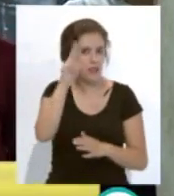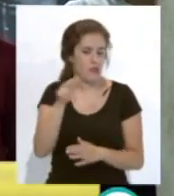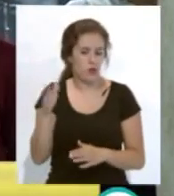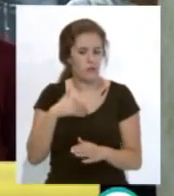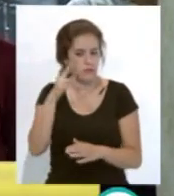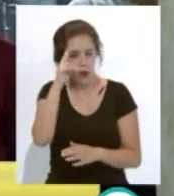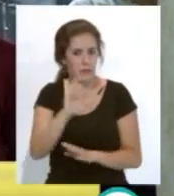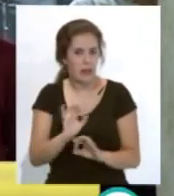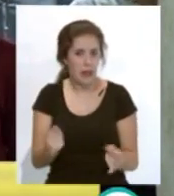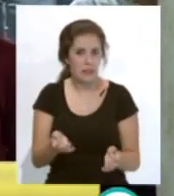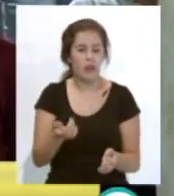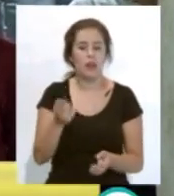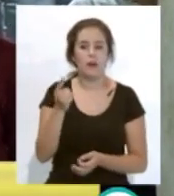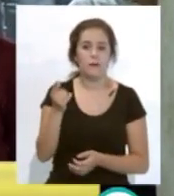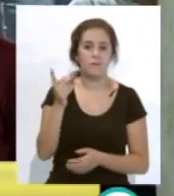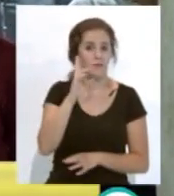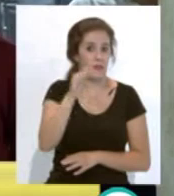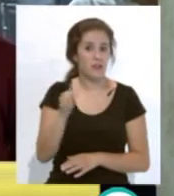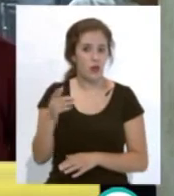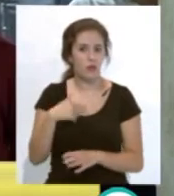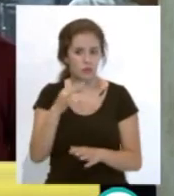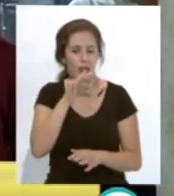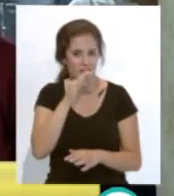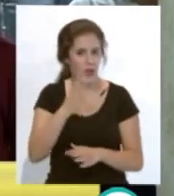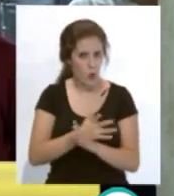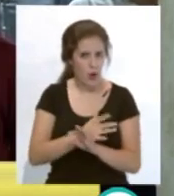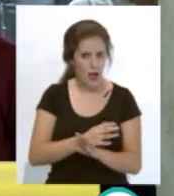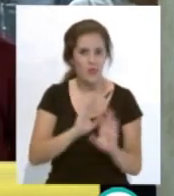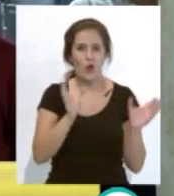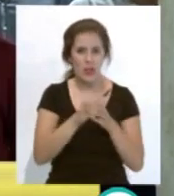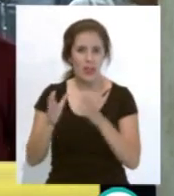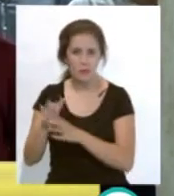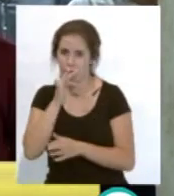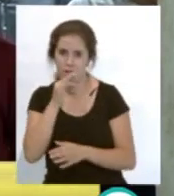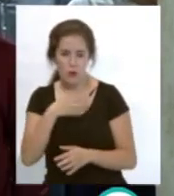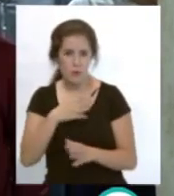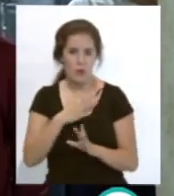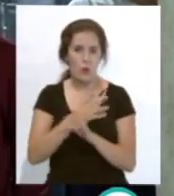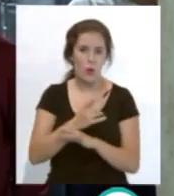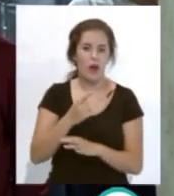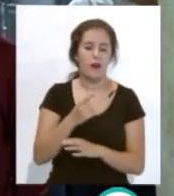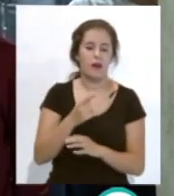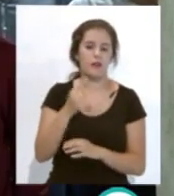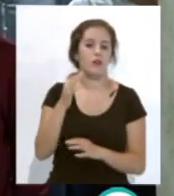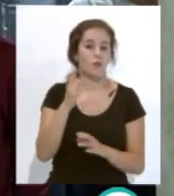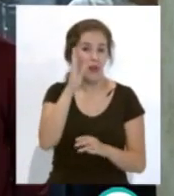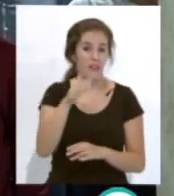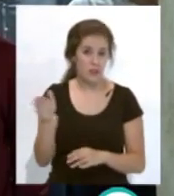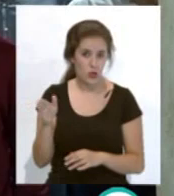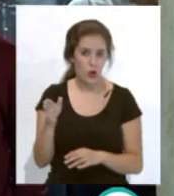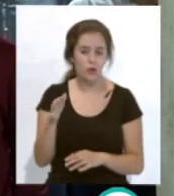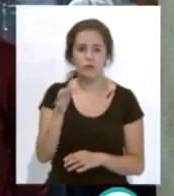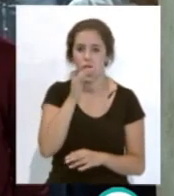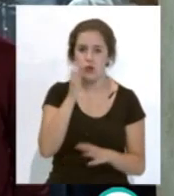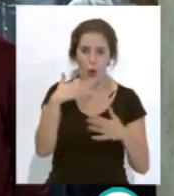nadie, una división donde todavía se está jugando y donde los equipos no pueden jugar con sus mejores jugadores, una división donde no hay